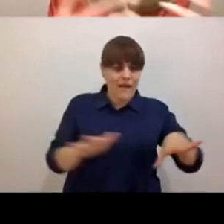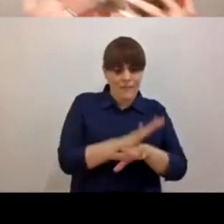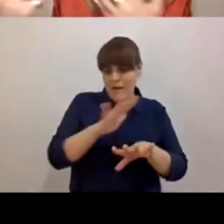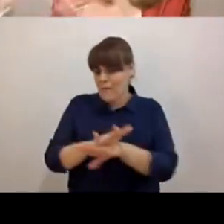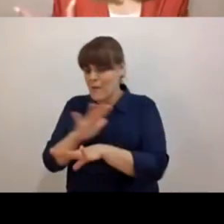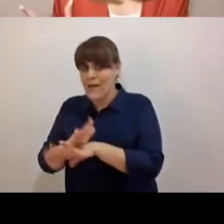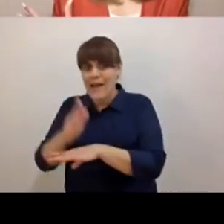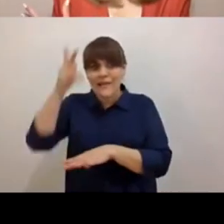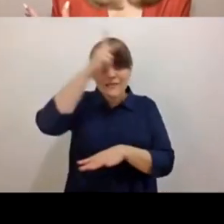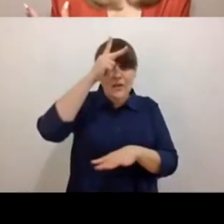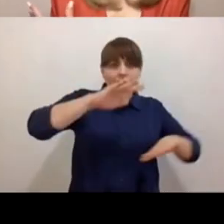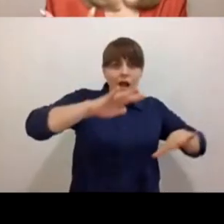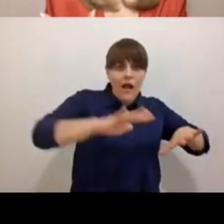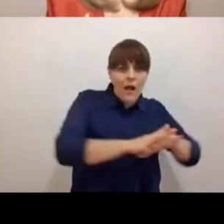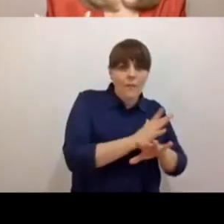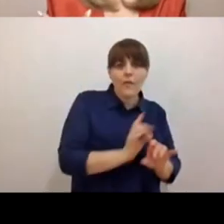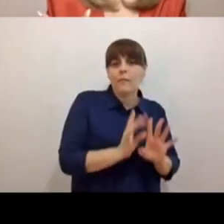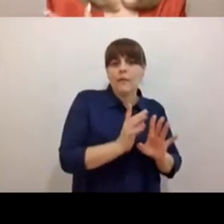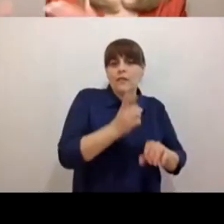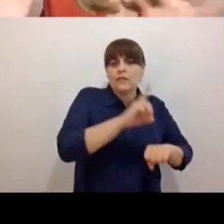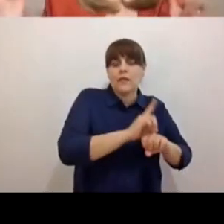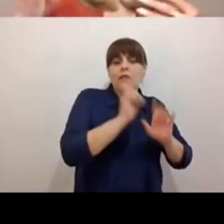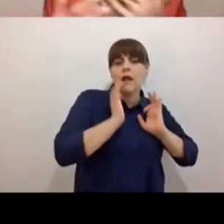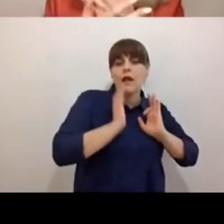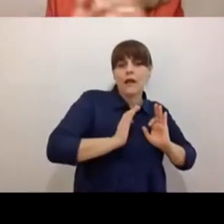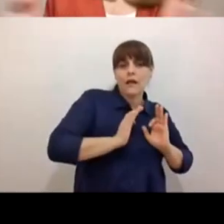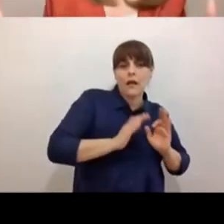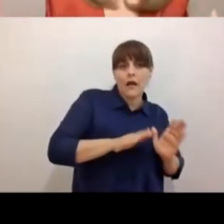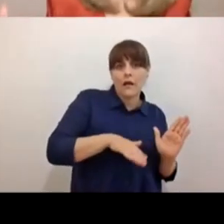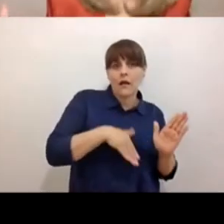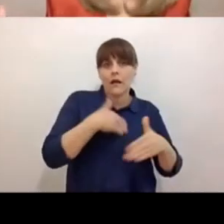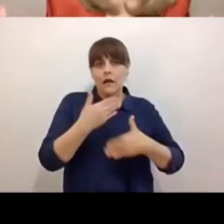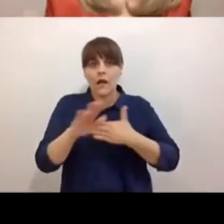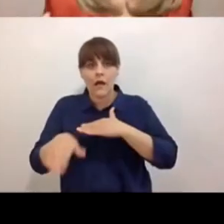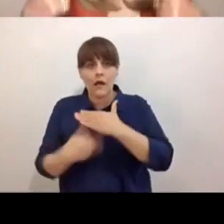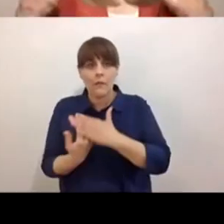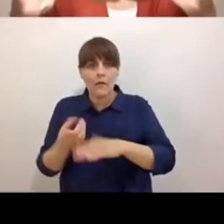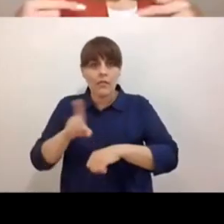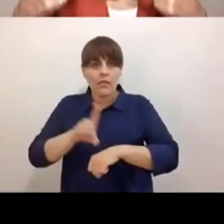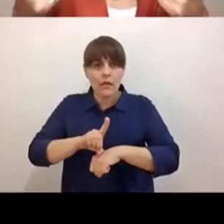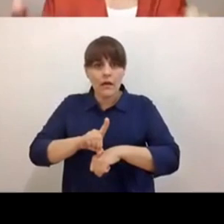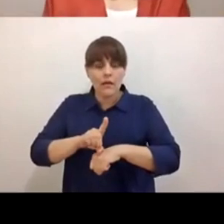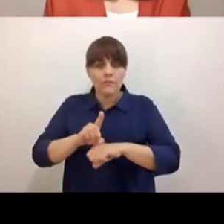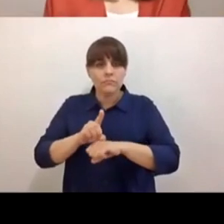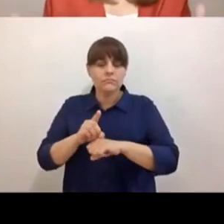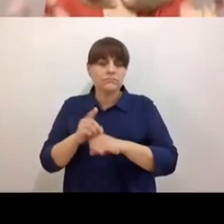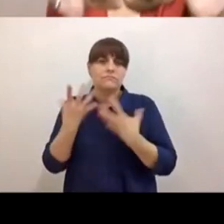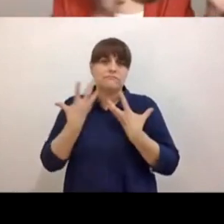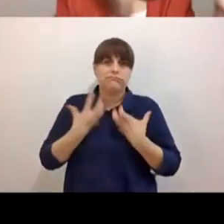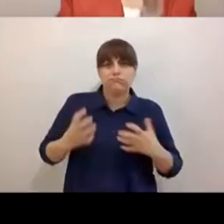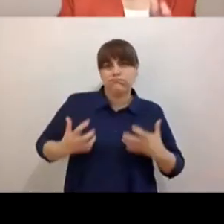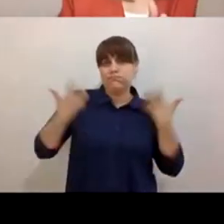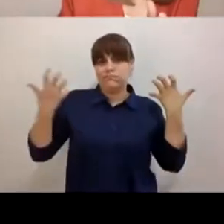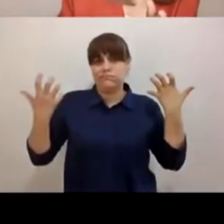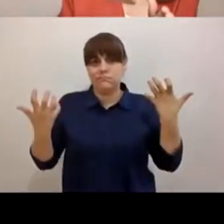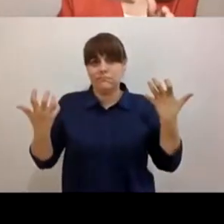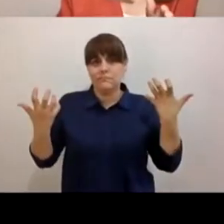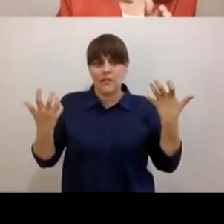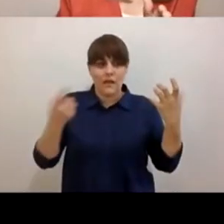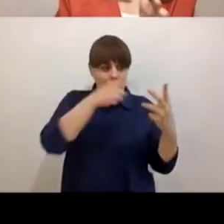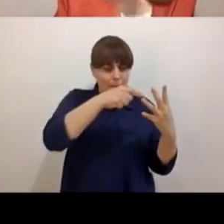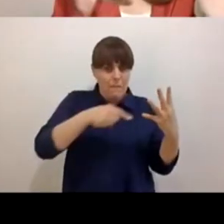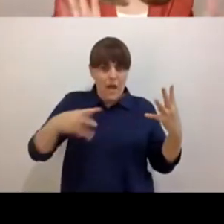tranquilos, otro día están muy irritables. Y además de todo esto, súmale el confinamiento.